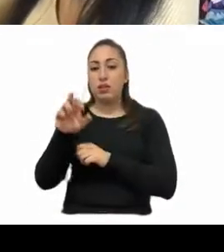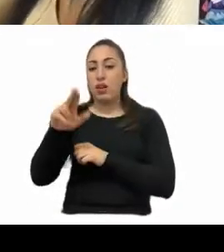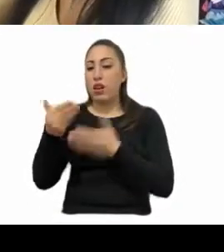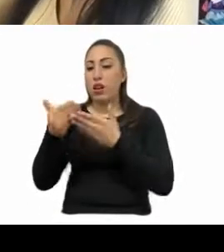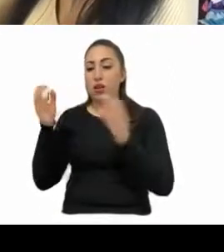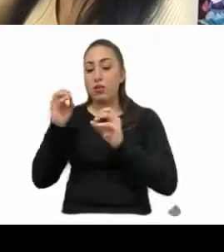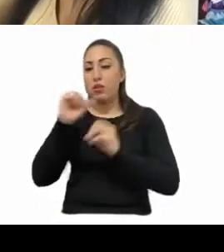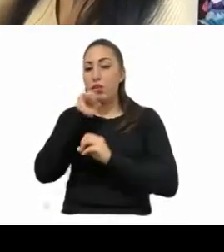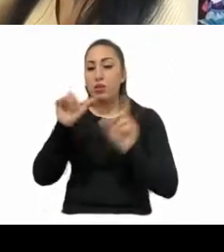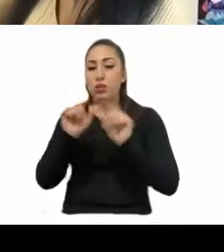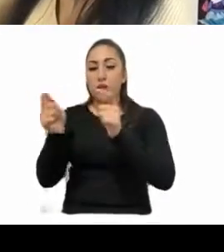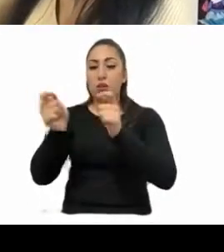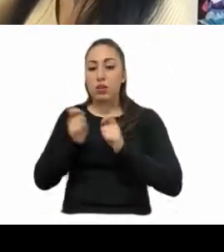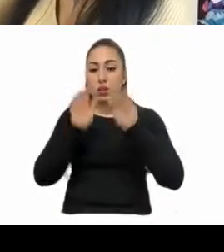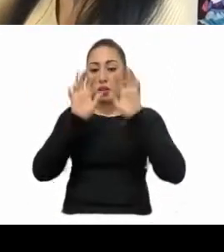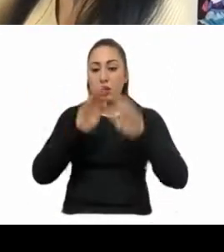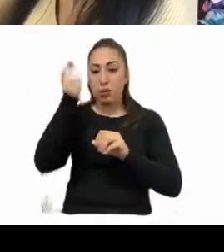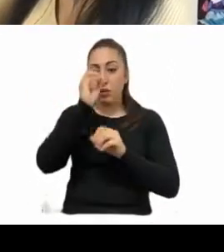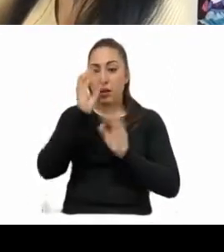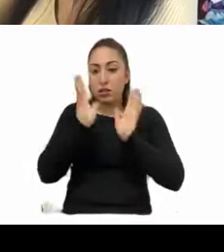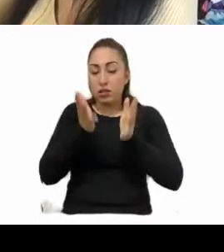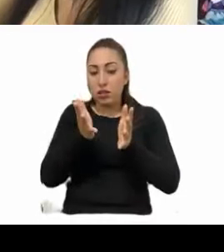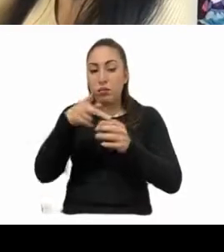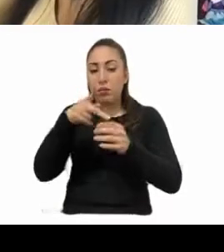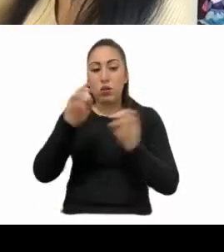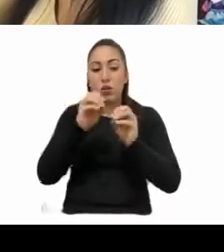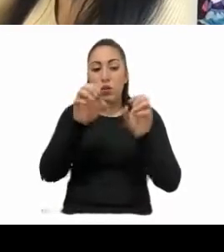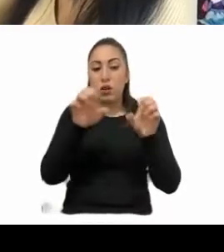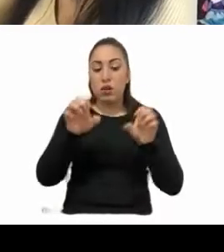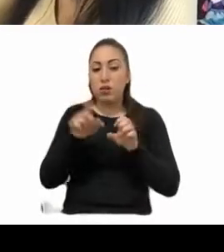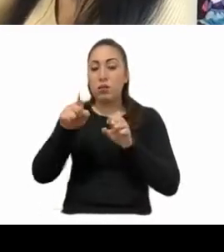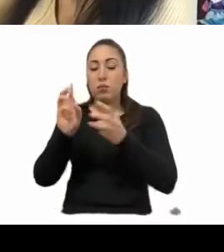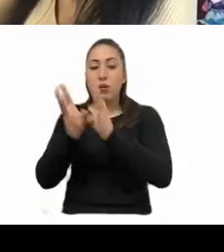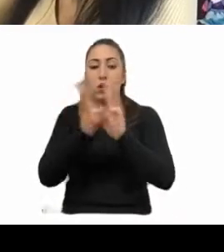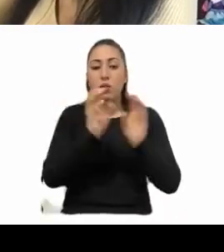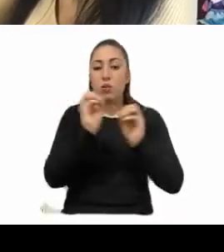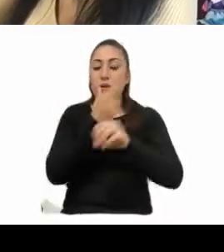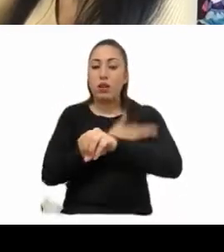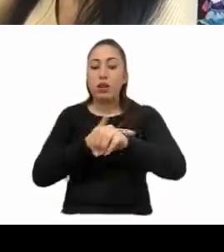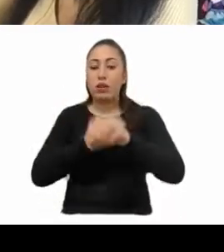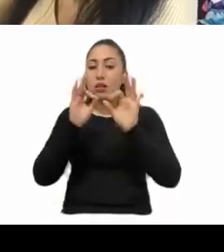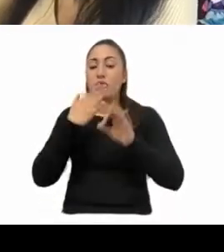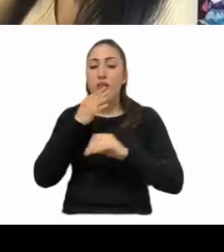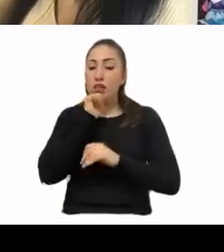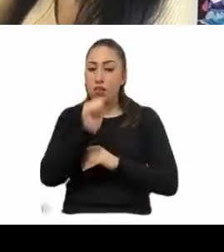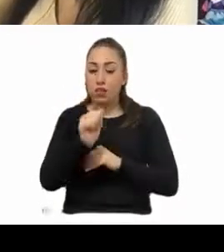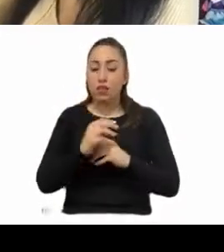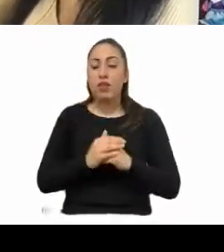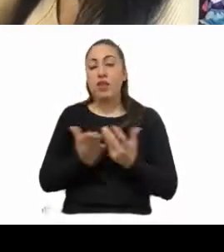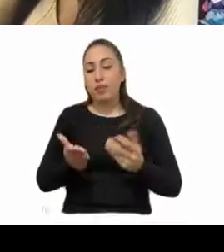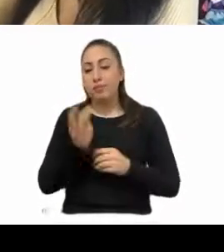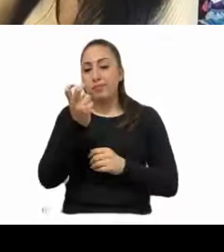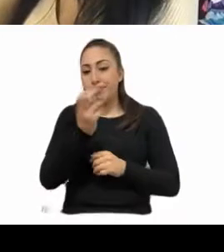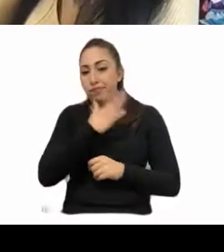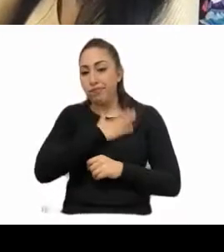solamente se nos mandó la opinión de forma informal a nuestros grupos de WhatsApp, no se mandó por la vía institucional. Entonces, ahí hay un elemento